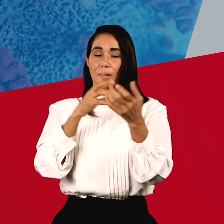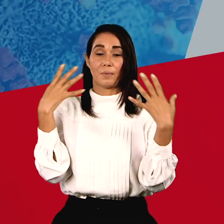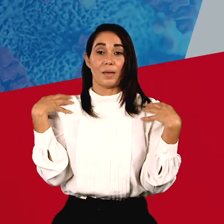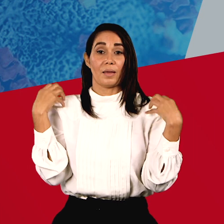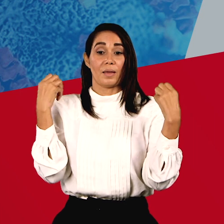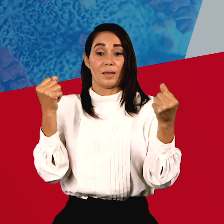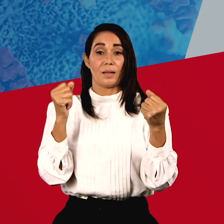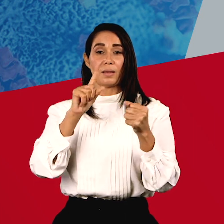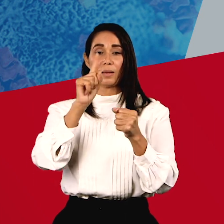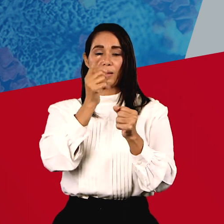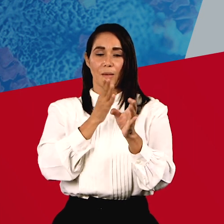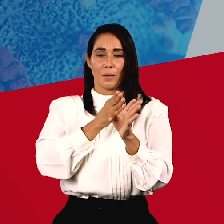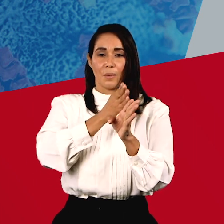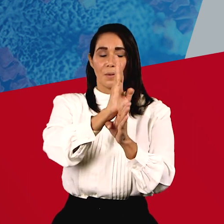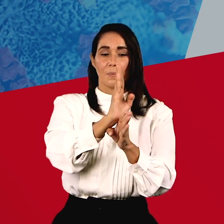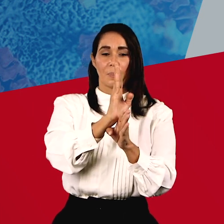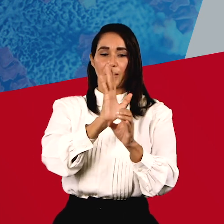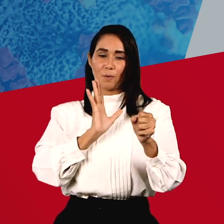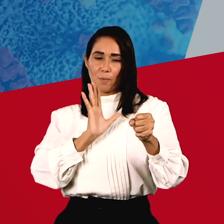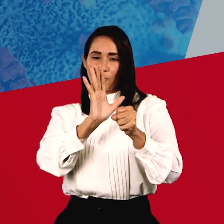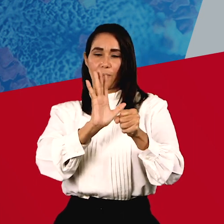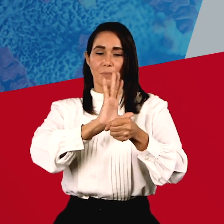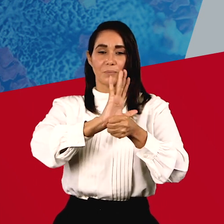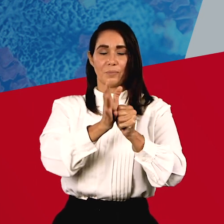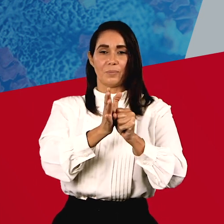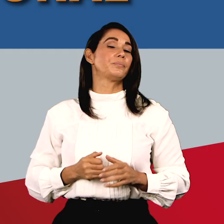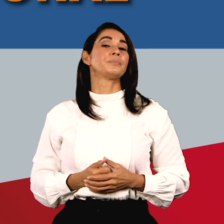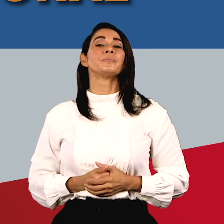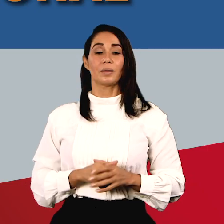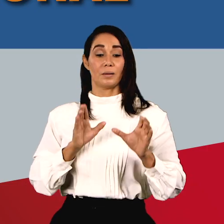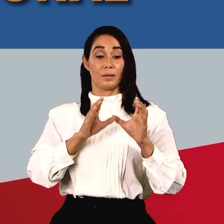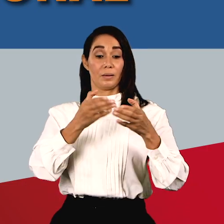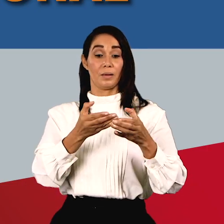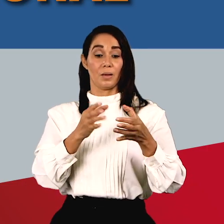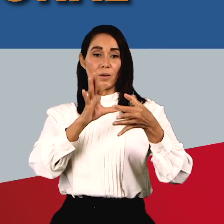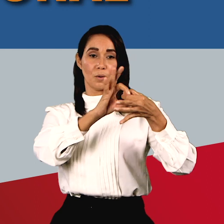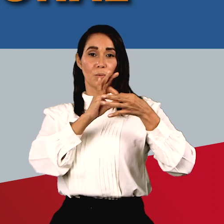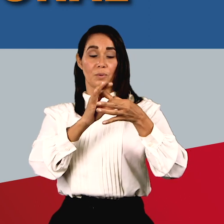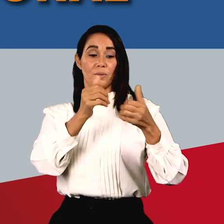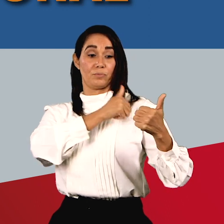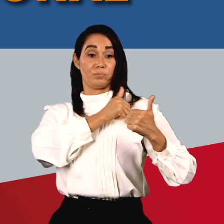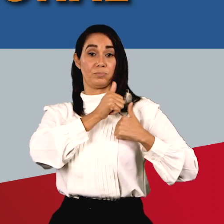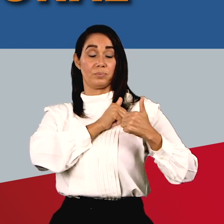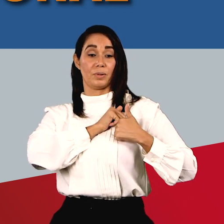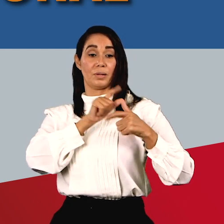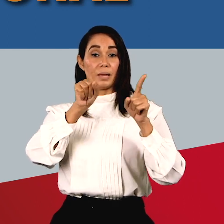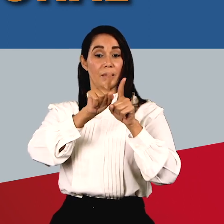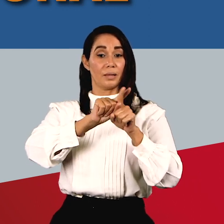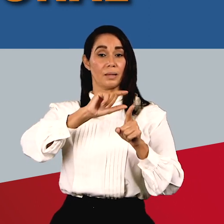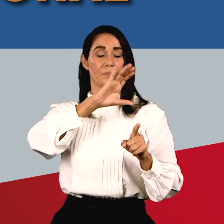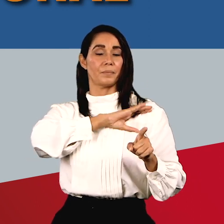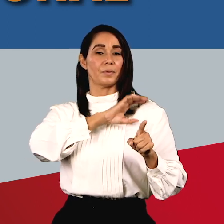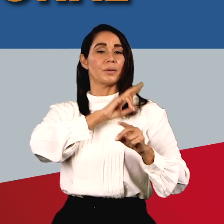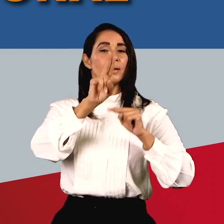esenciales en la primera línea de la batalla contra esta pandemia. El Comando Conjunto Unificado de las Fuerzas